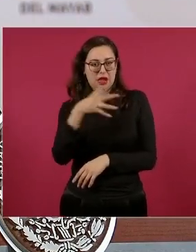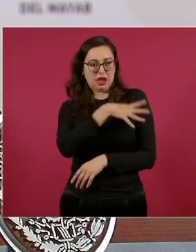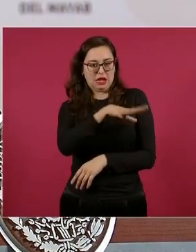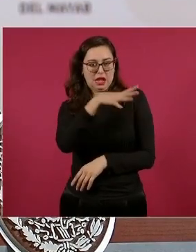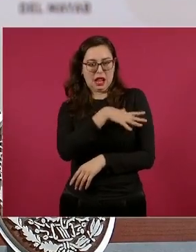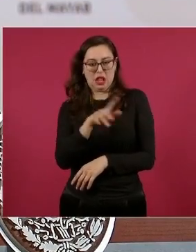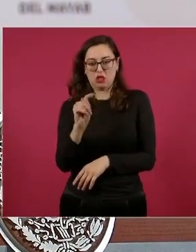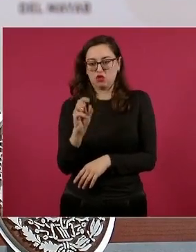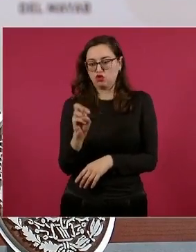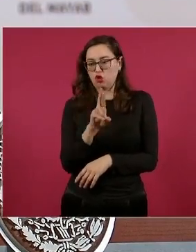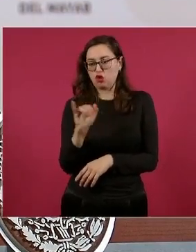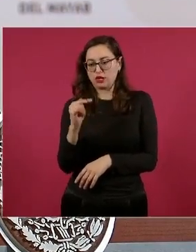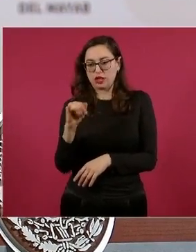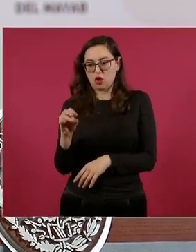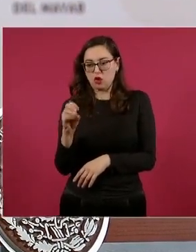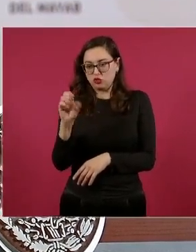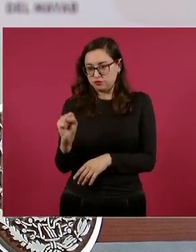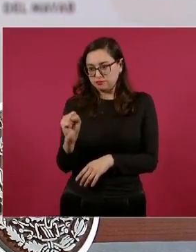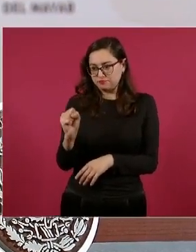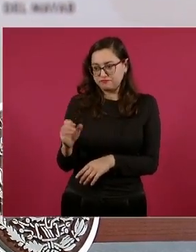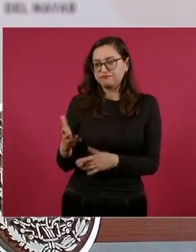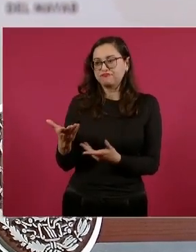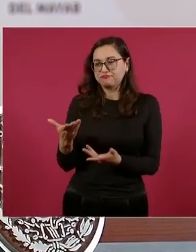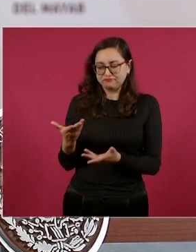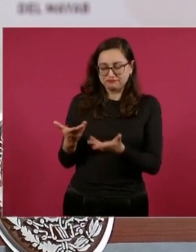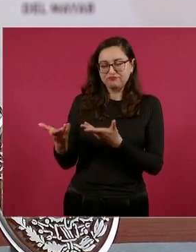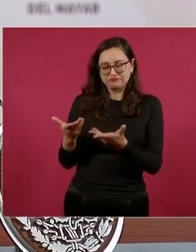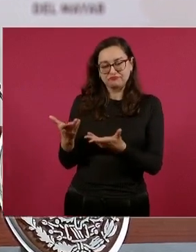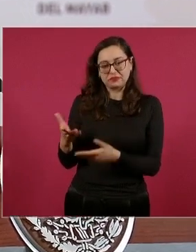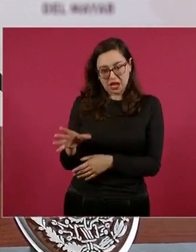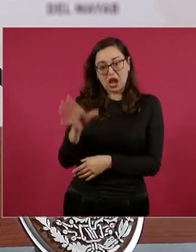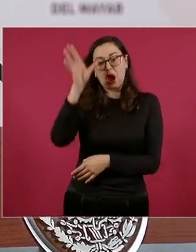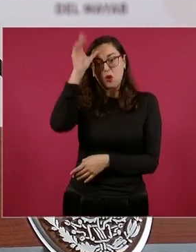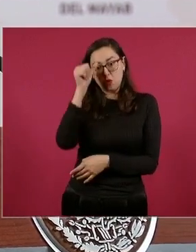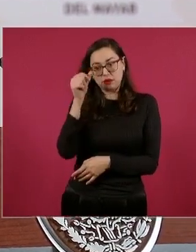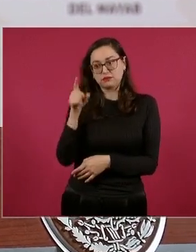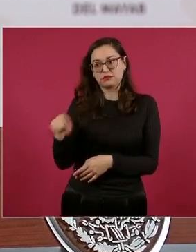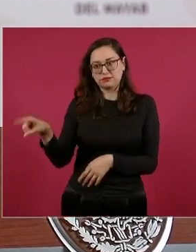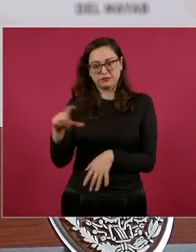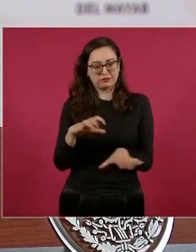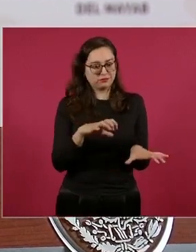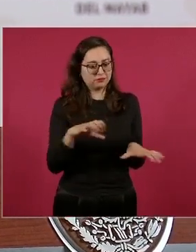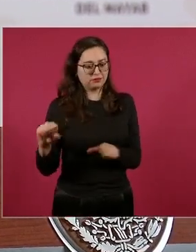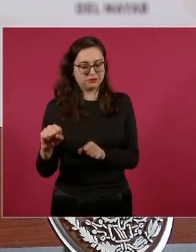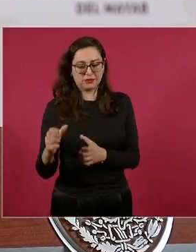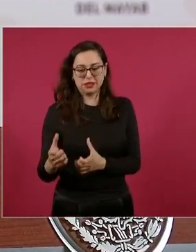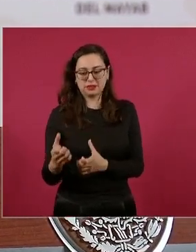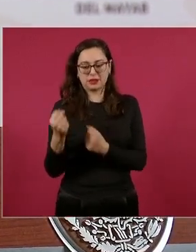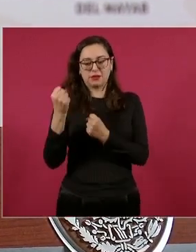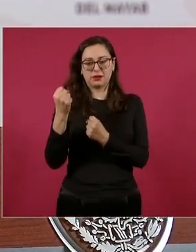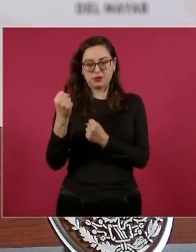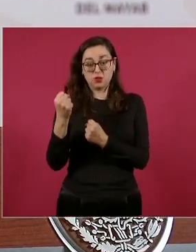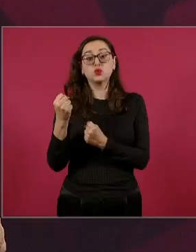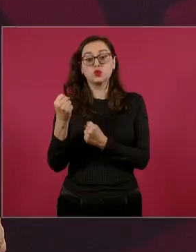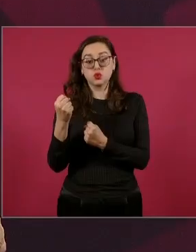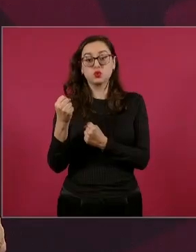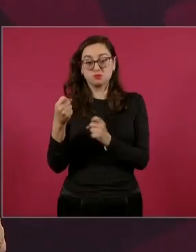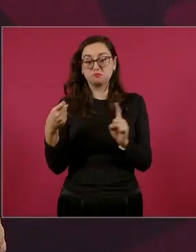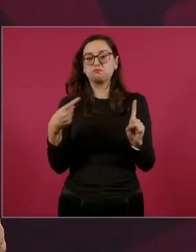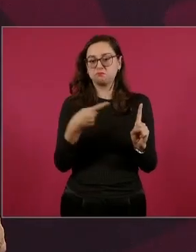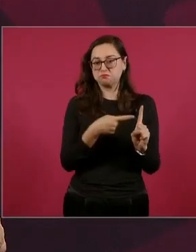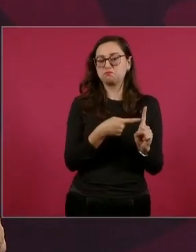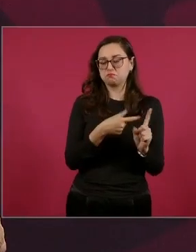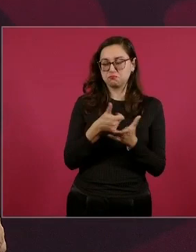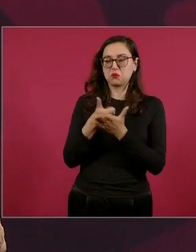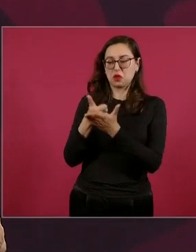no se hubiese logrado la recuperación de la soberanía del Canal sin el